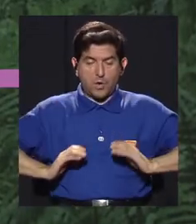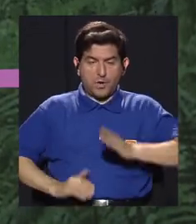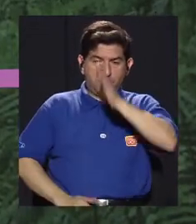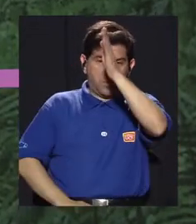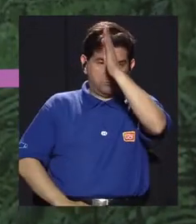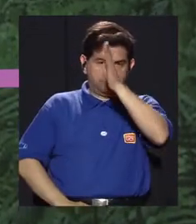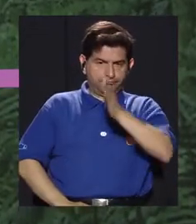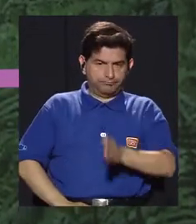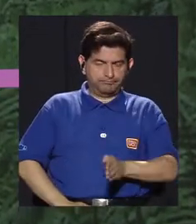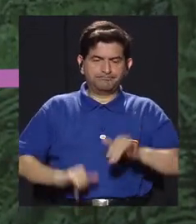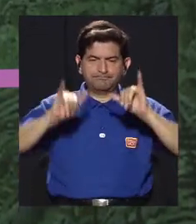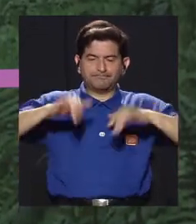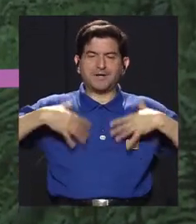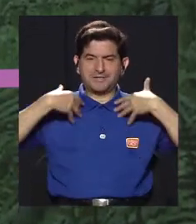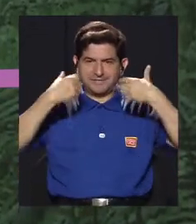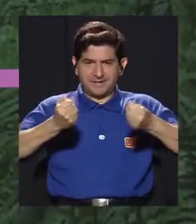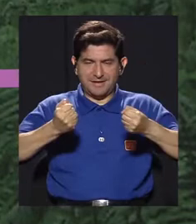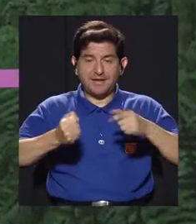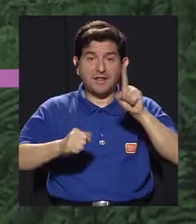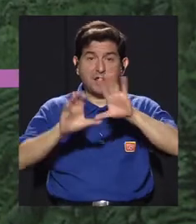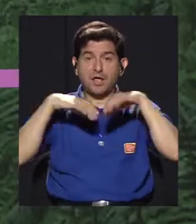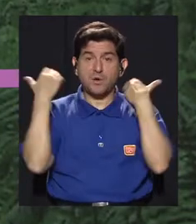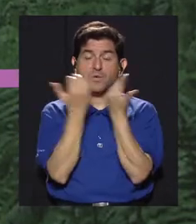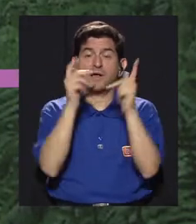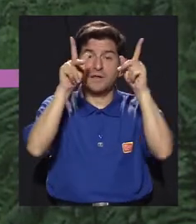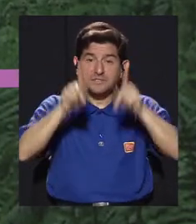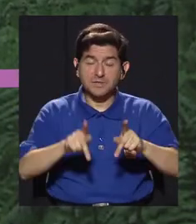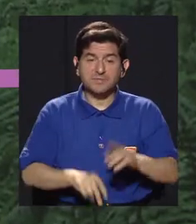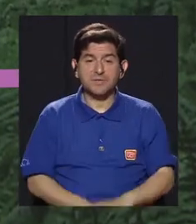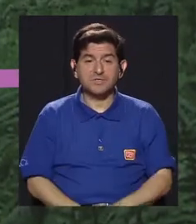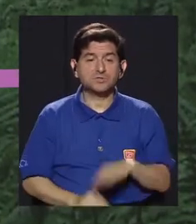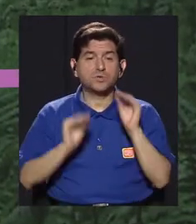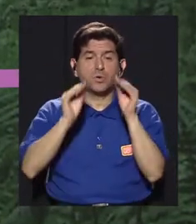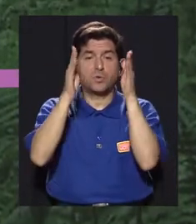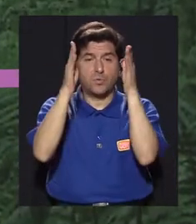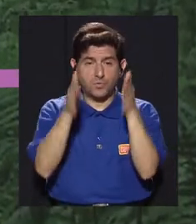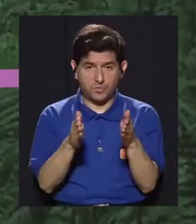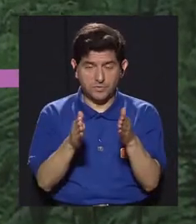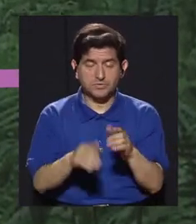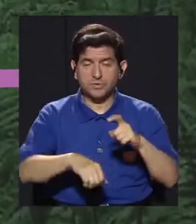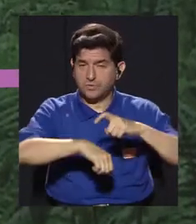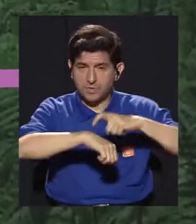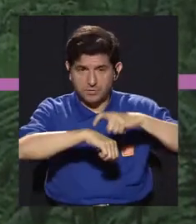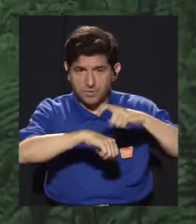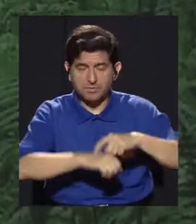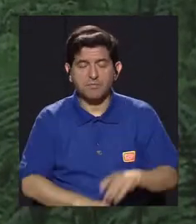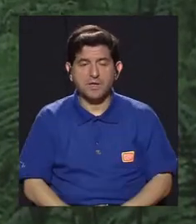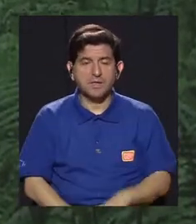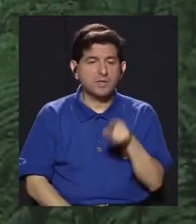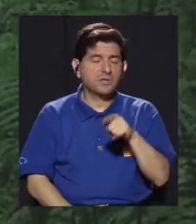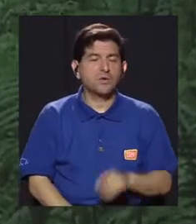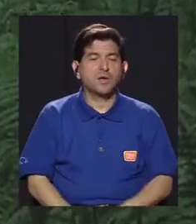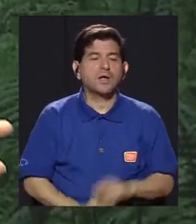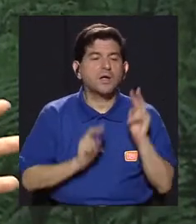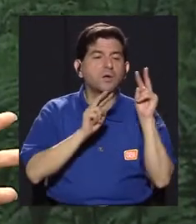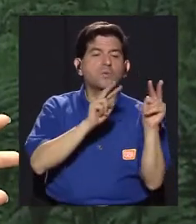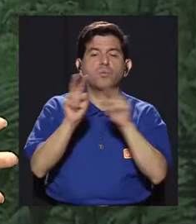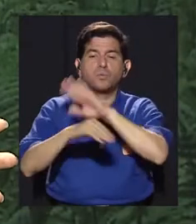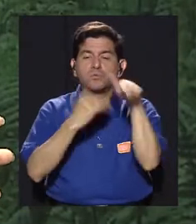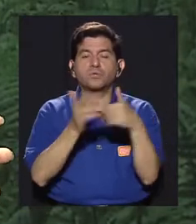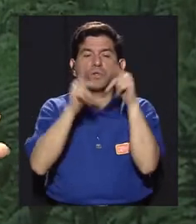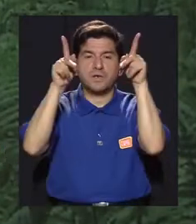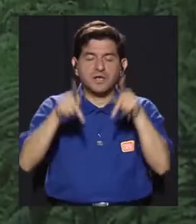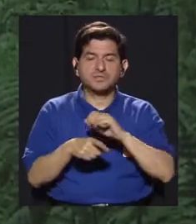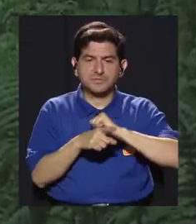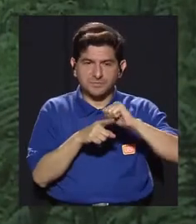saludable. Entonces, en una clase la persona que está como instructor o instructora se encarga de cuidar que todos los que están